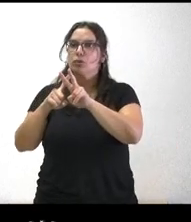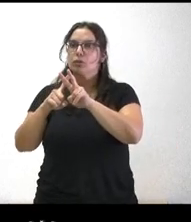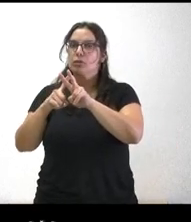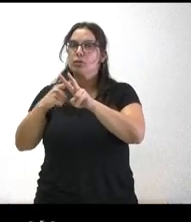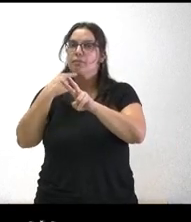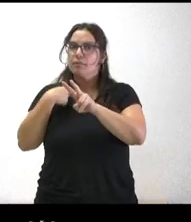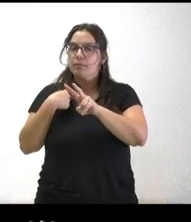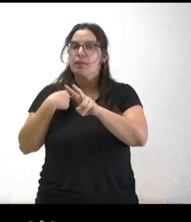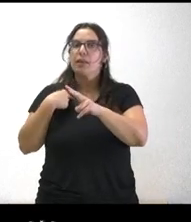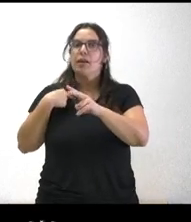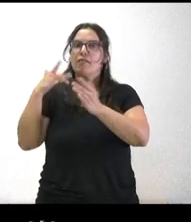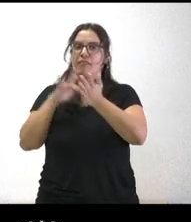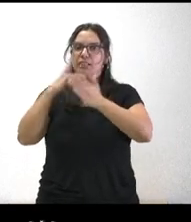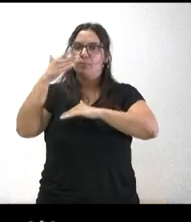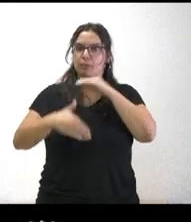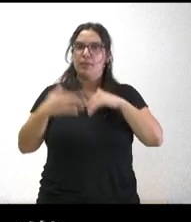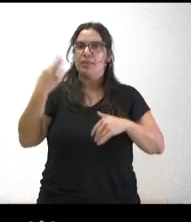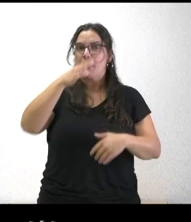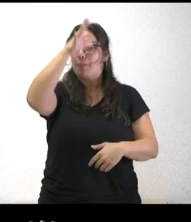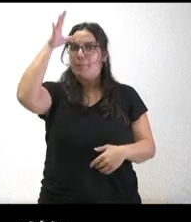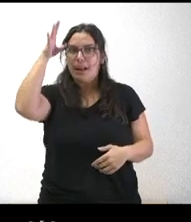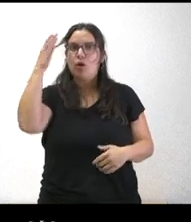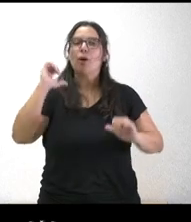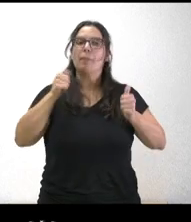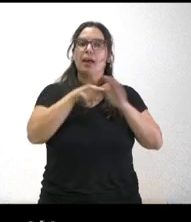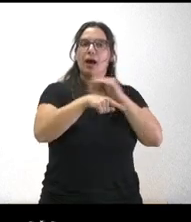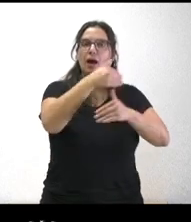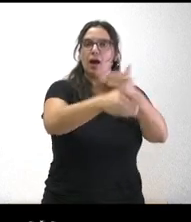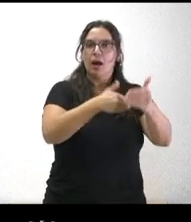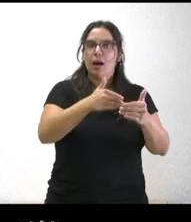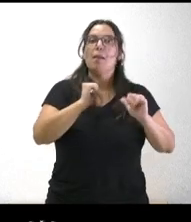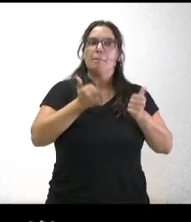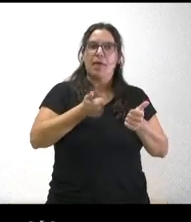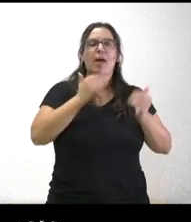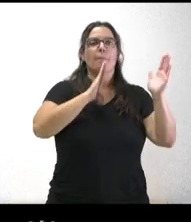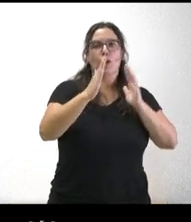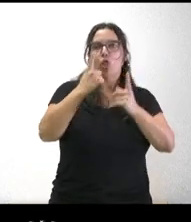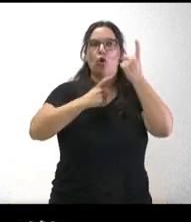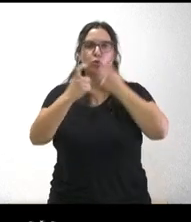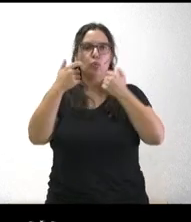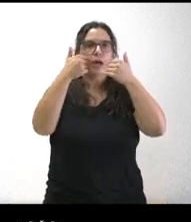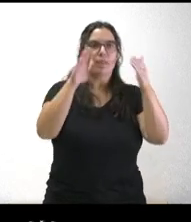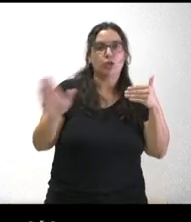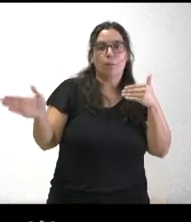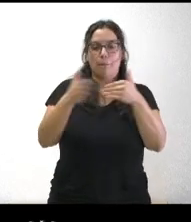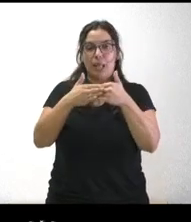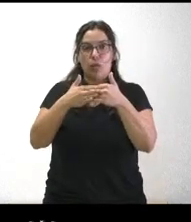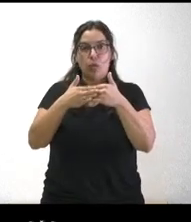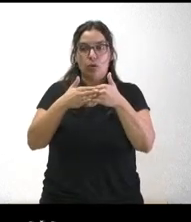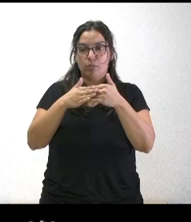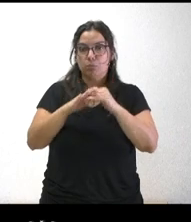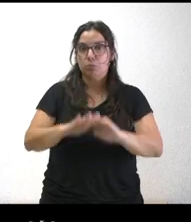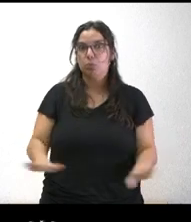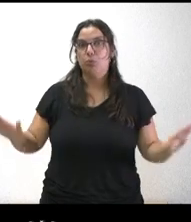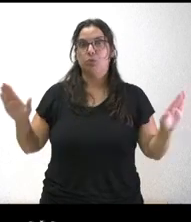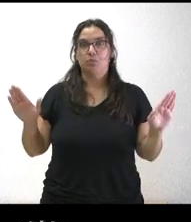tramitar la ley de violencia intrafamiliar les dijo que antes del verano nosotros tenían que empezar a tramitar y ustedes lo hacen abren un periodo de consultas lo cierran al mes y ahí se